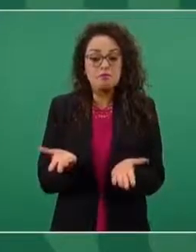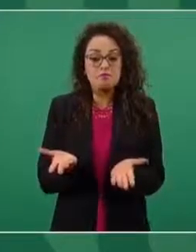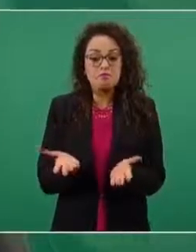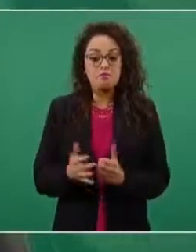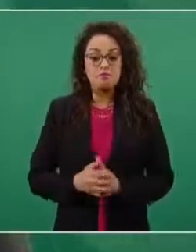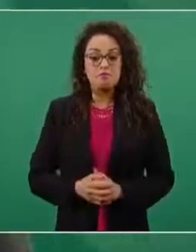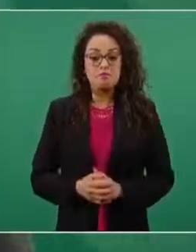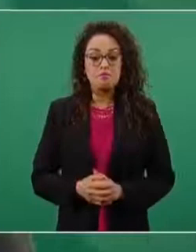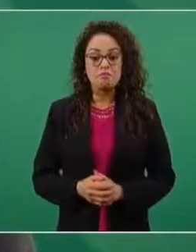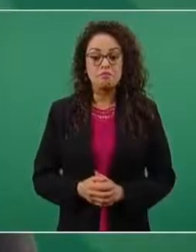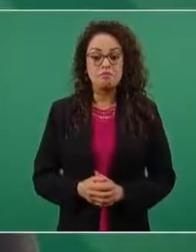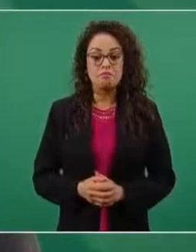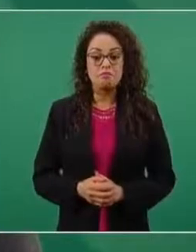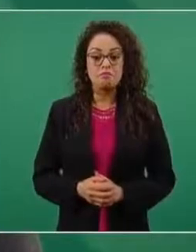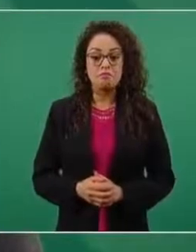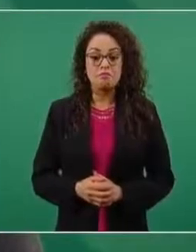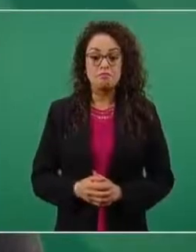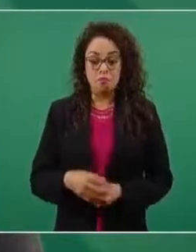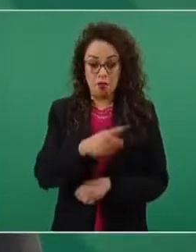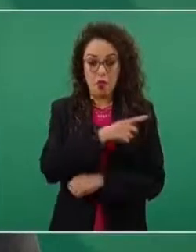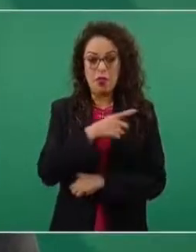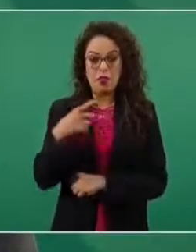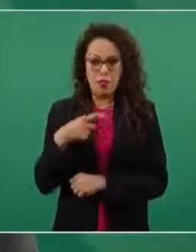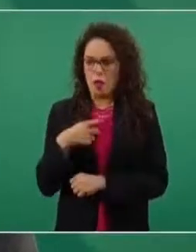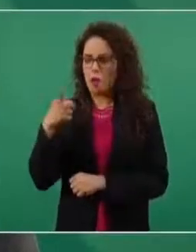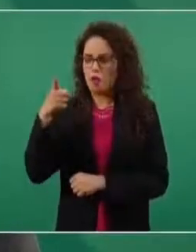sería bueno que rindieran cuentas.